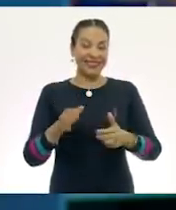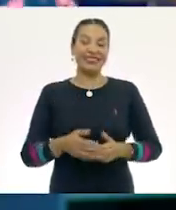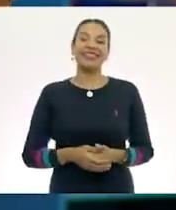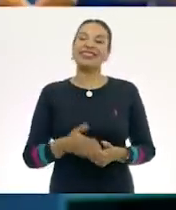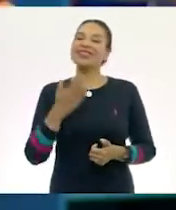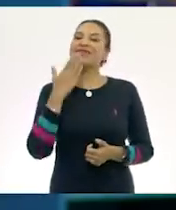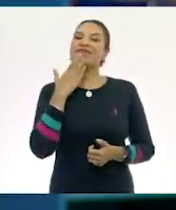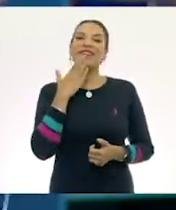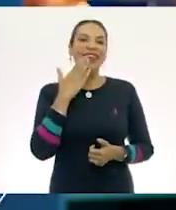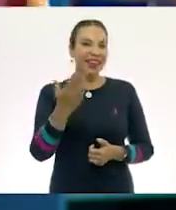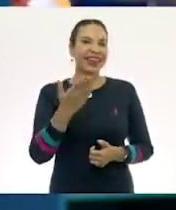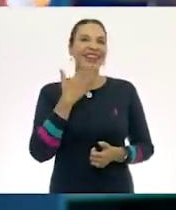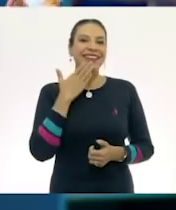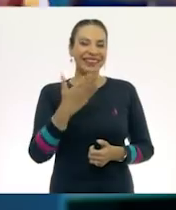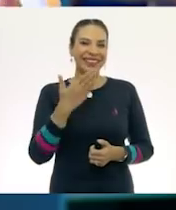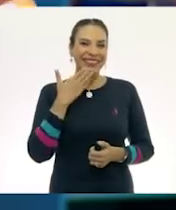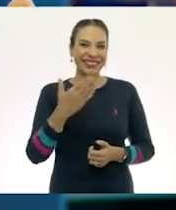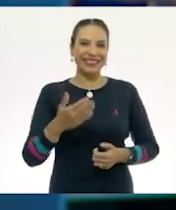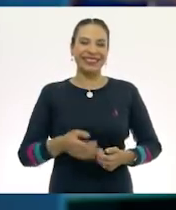¡Muy bien!